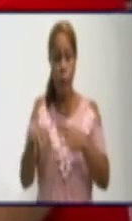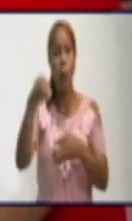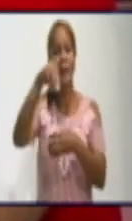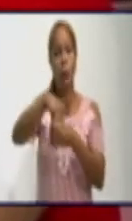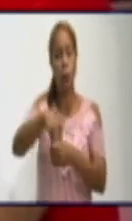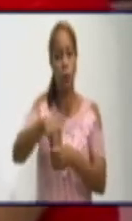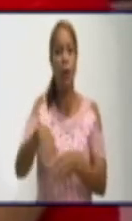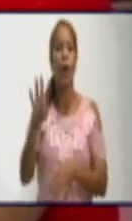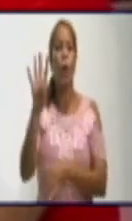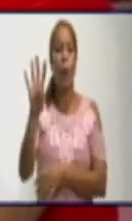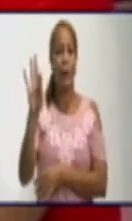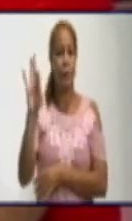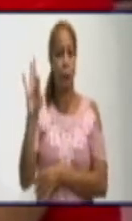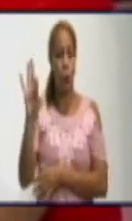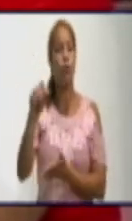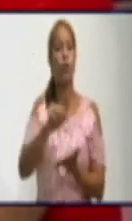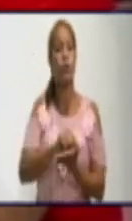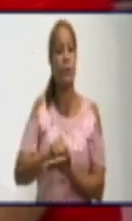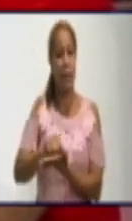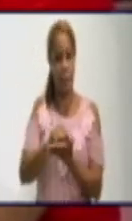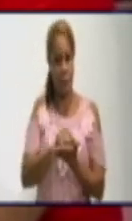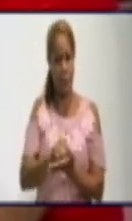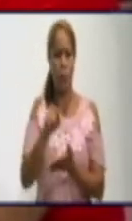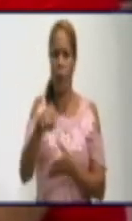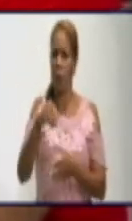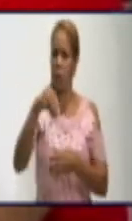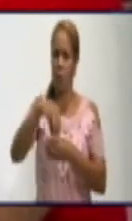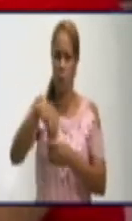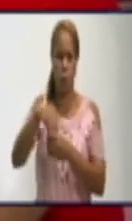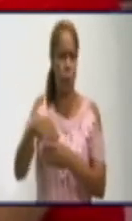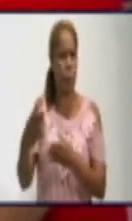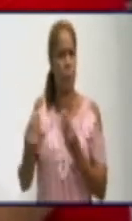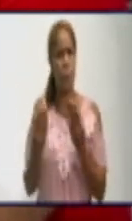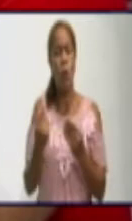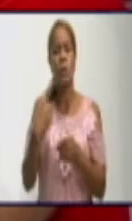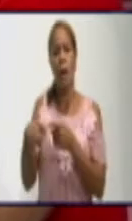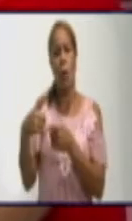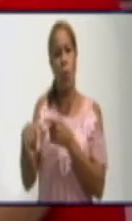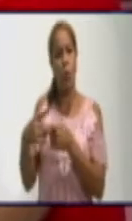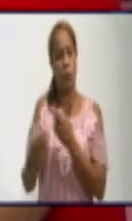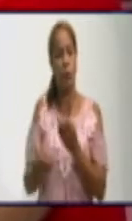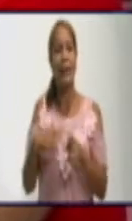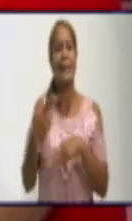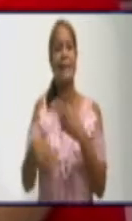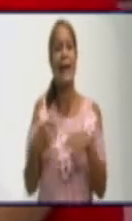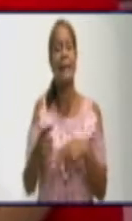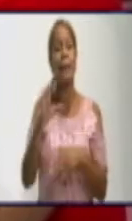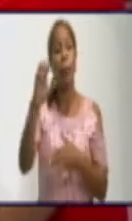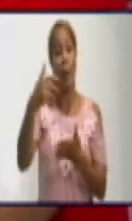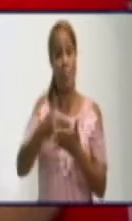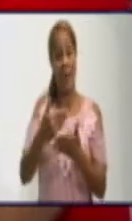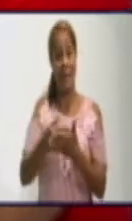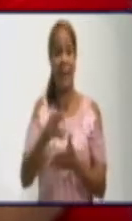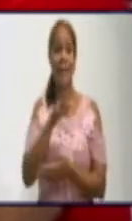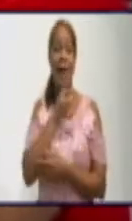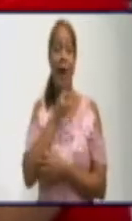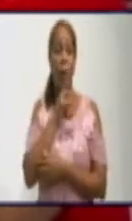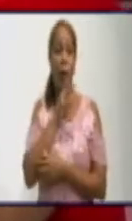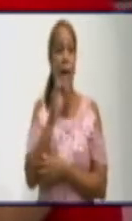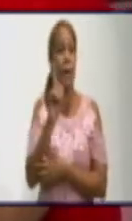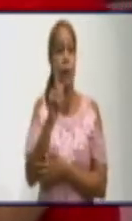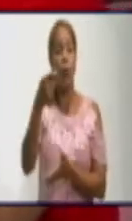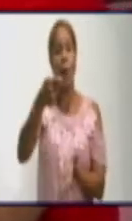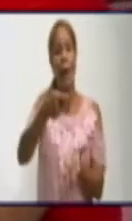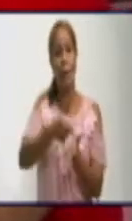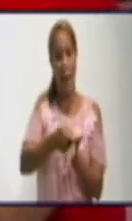fosas, las desobstrucciones mecanizadas, las manuales, conexión de acometida y alcantarilla. No así el pago del